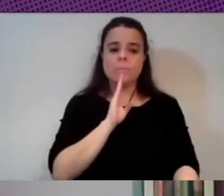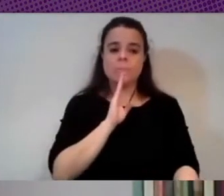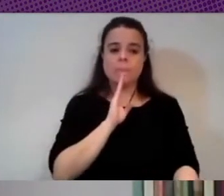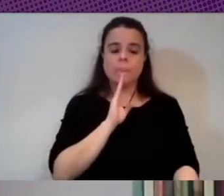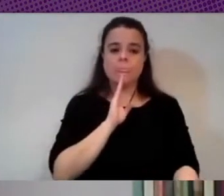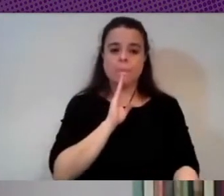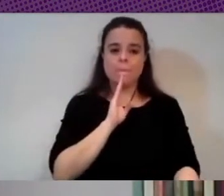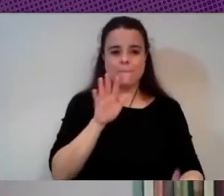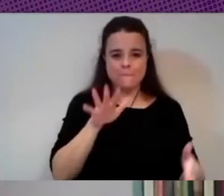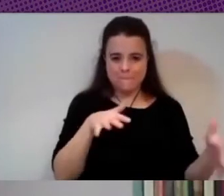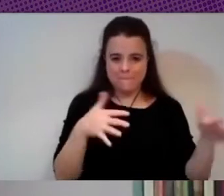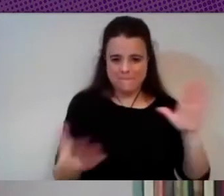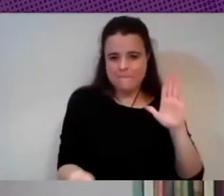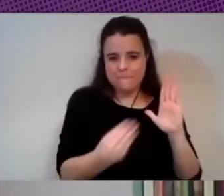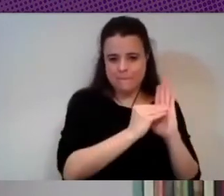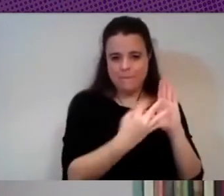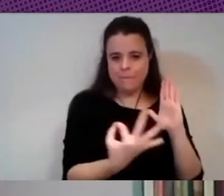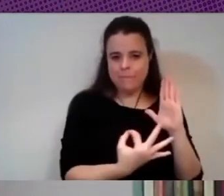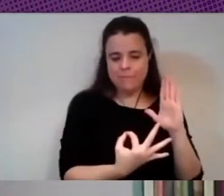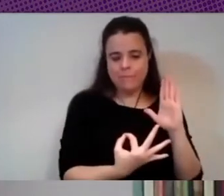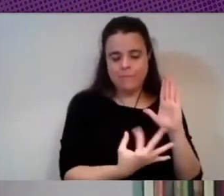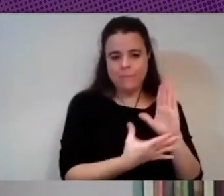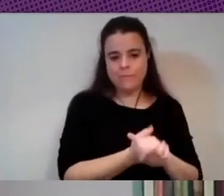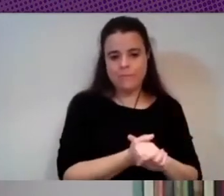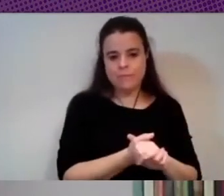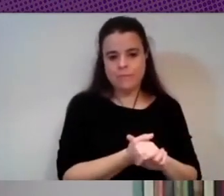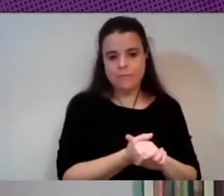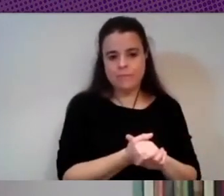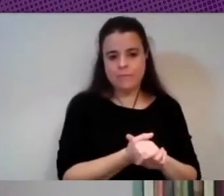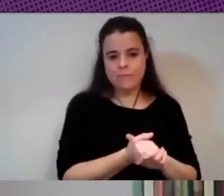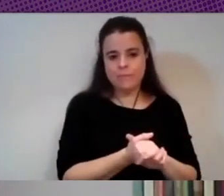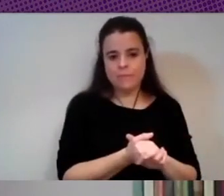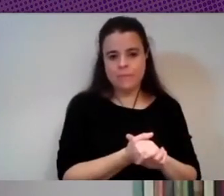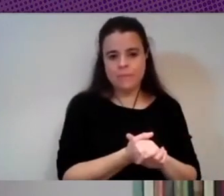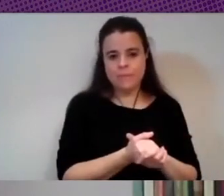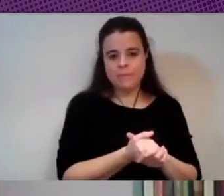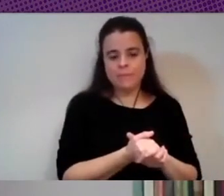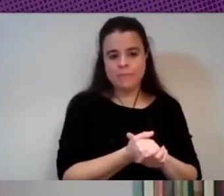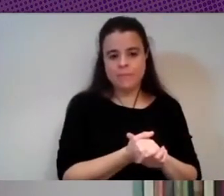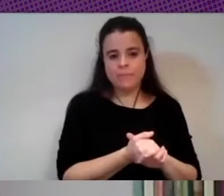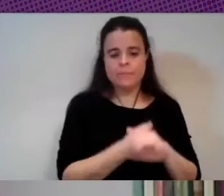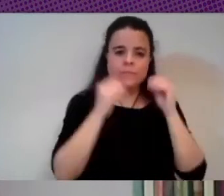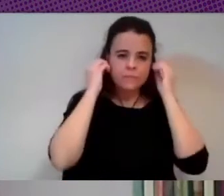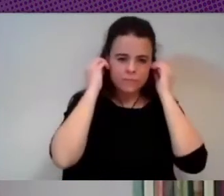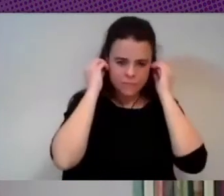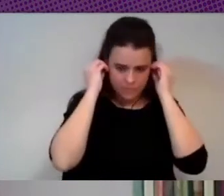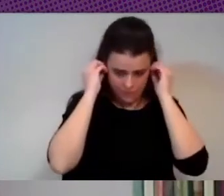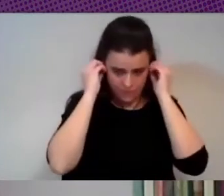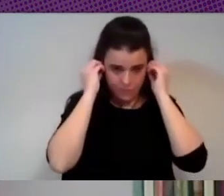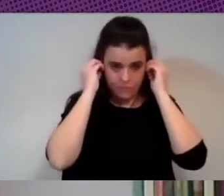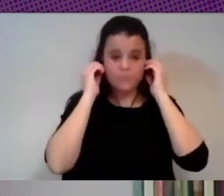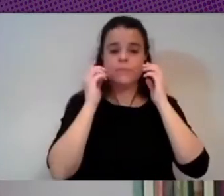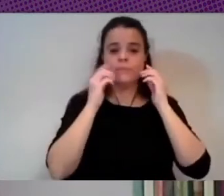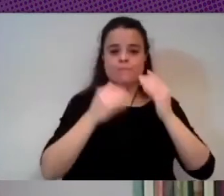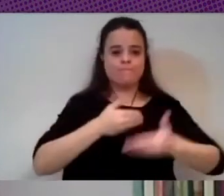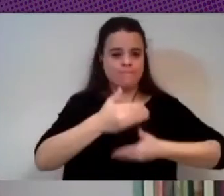plasmada eso está haciendo ya una suerte de lado porque está todavía todo en curso